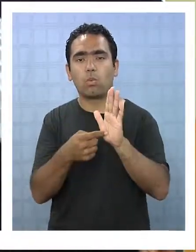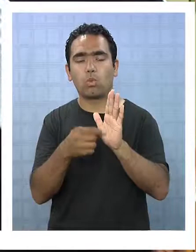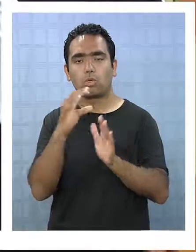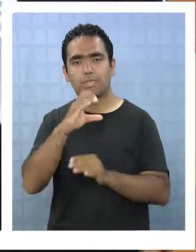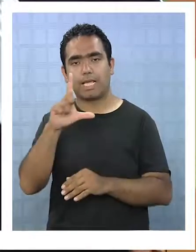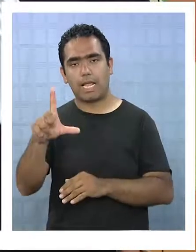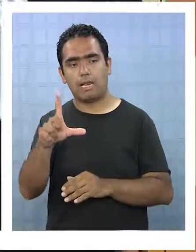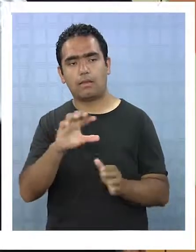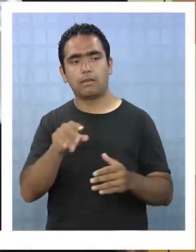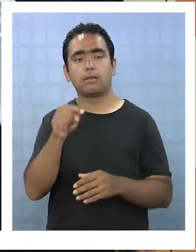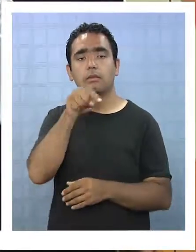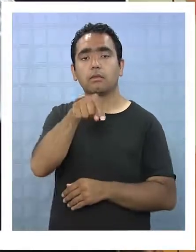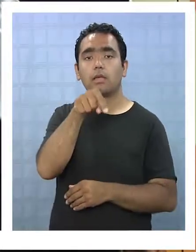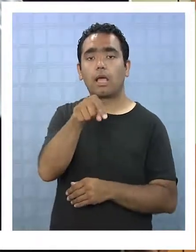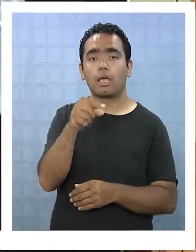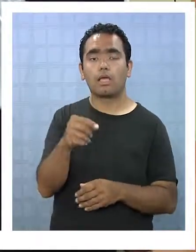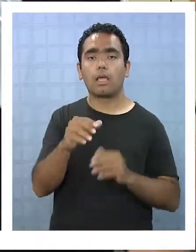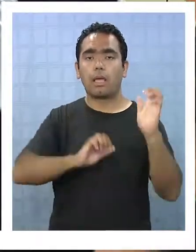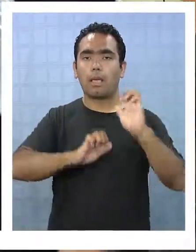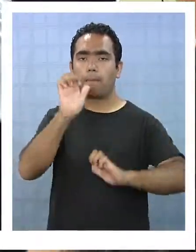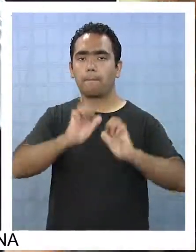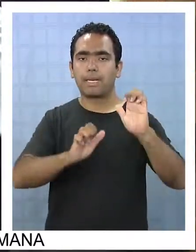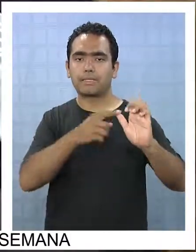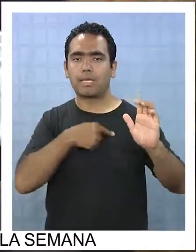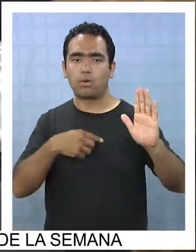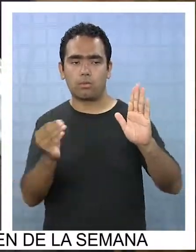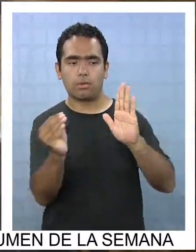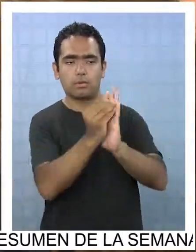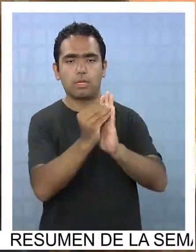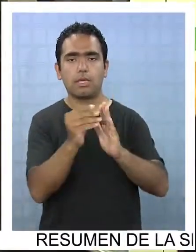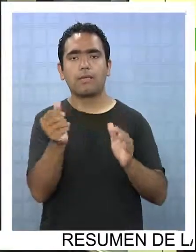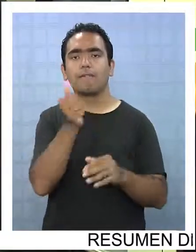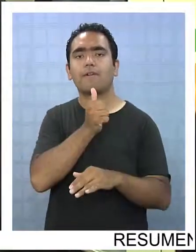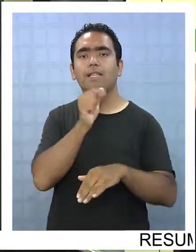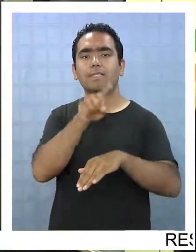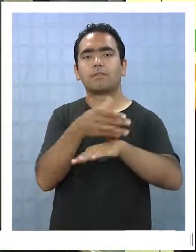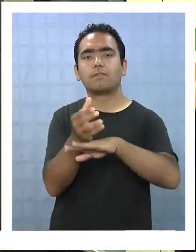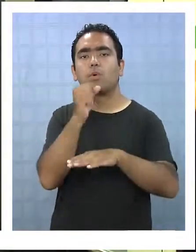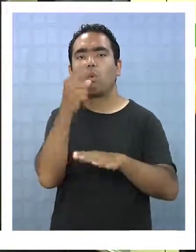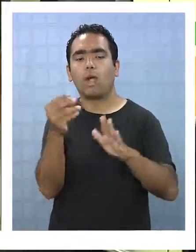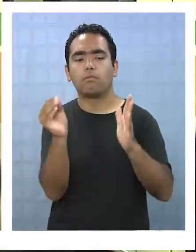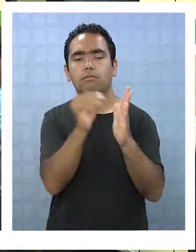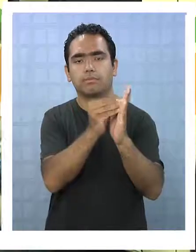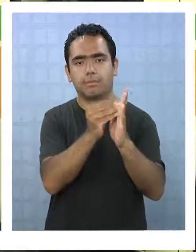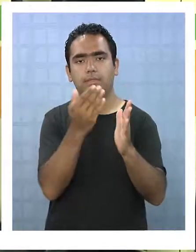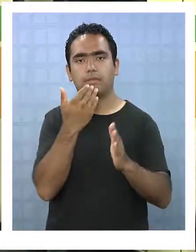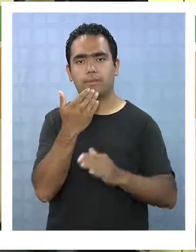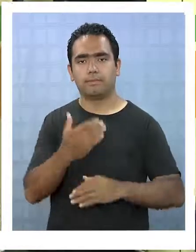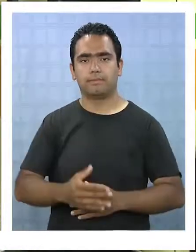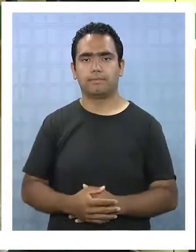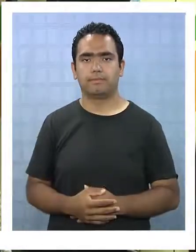con entrega de los datos de la empresa y el servicio no cumplido. ¡Gracias!